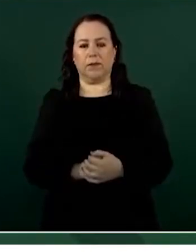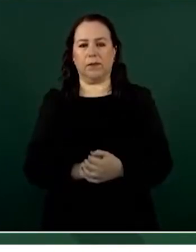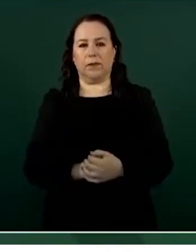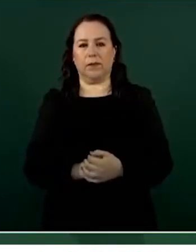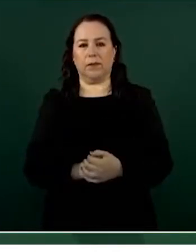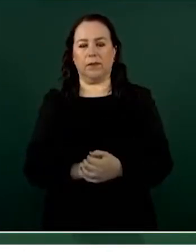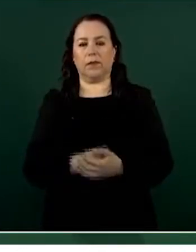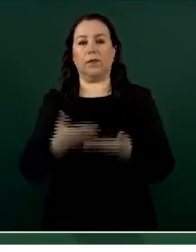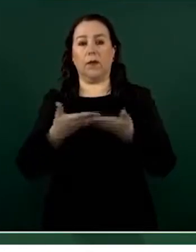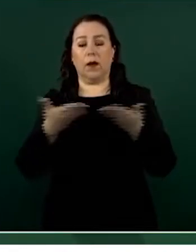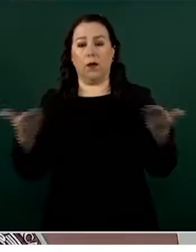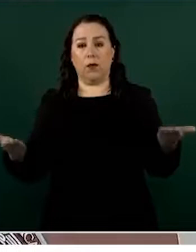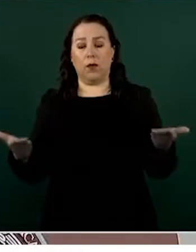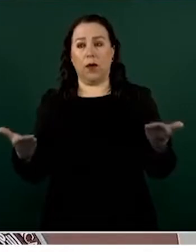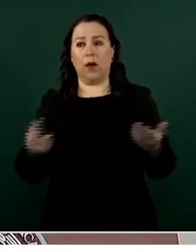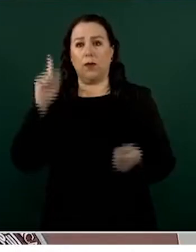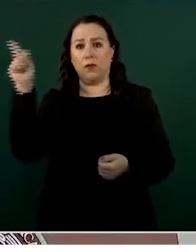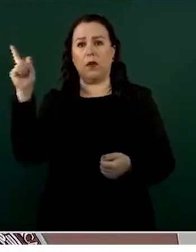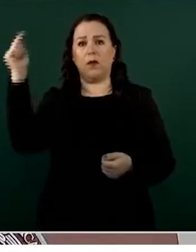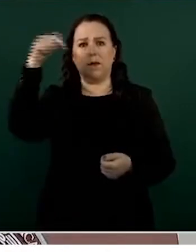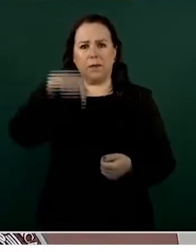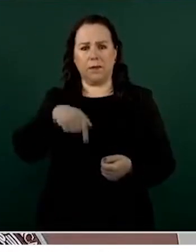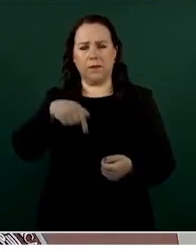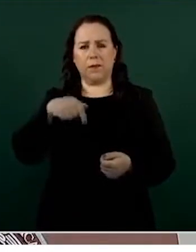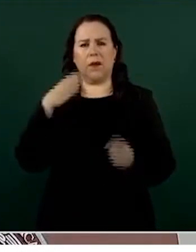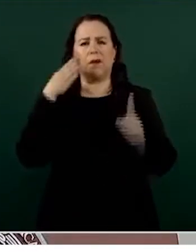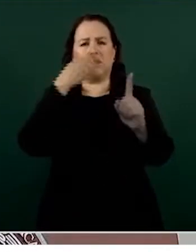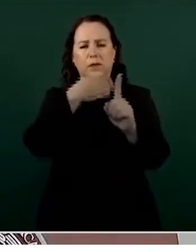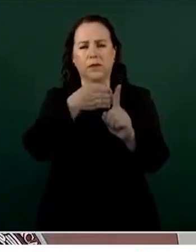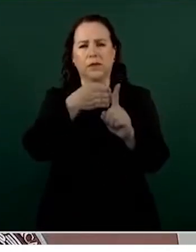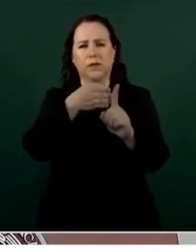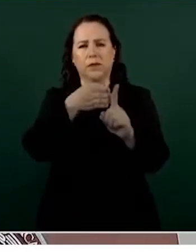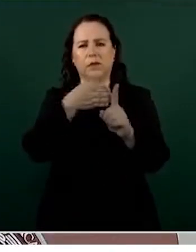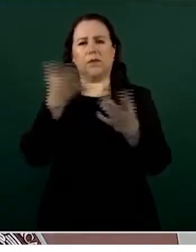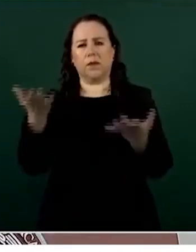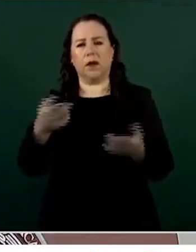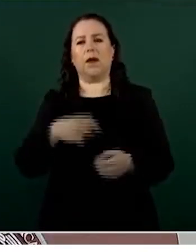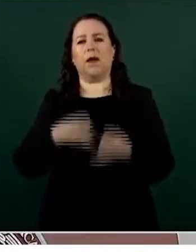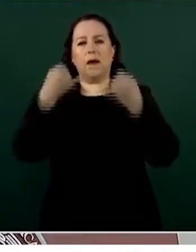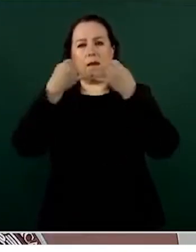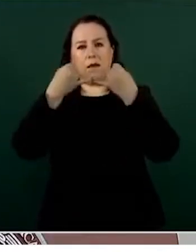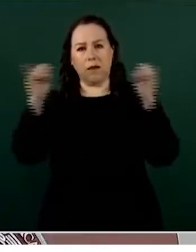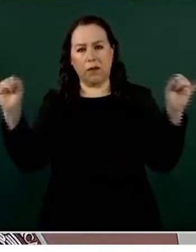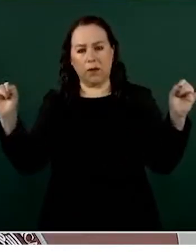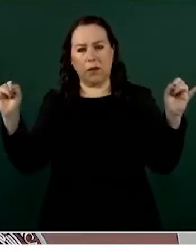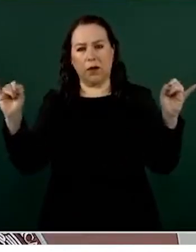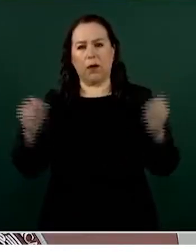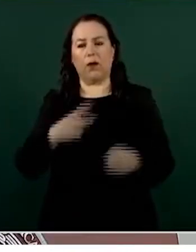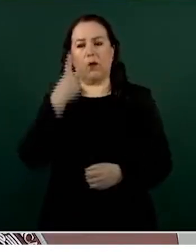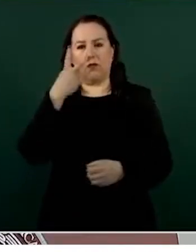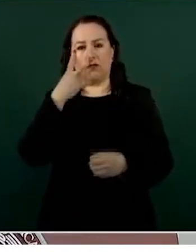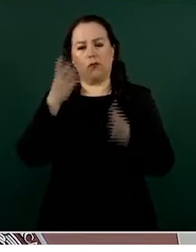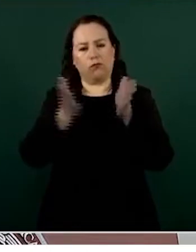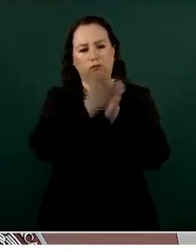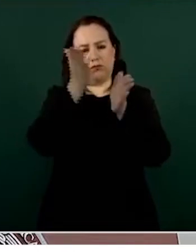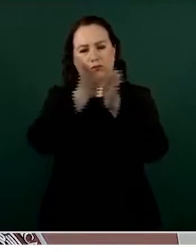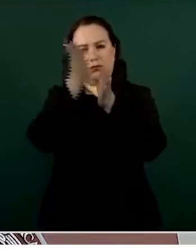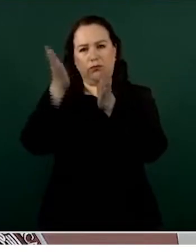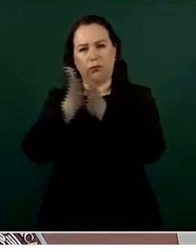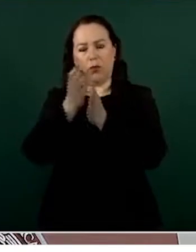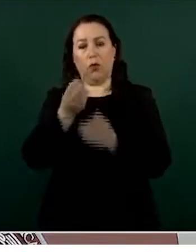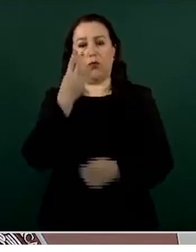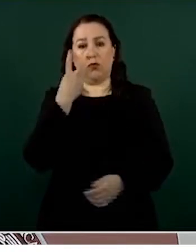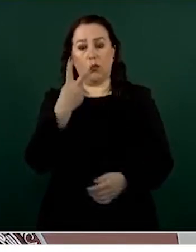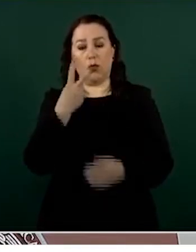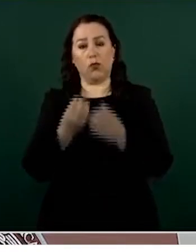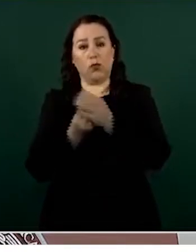visita ha tenido como propósito inaugurar dos obras de infraestructura, dos nuevos cuarteles